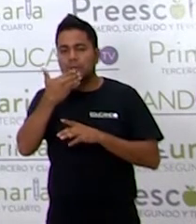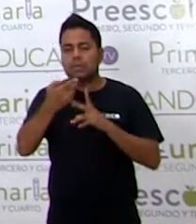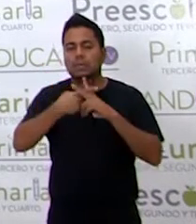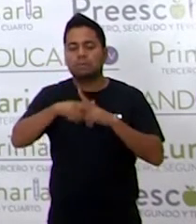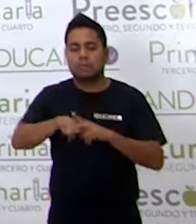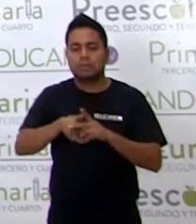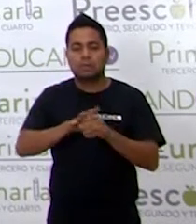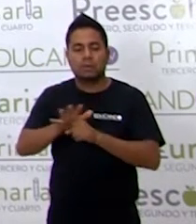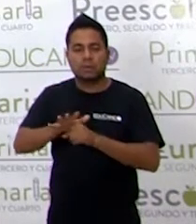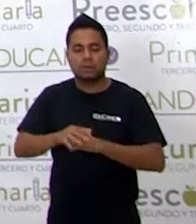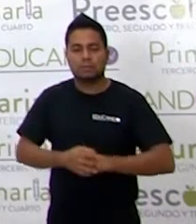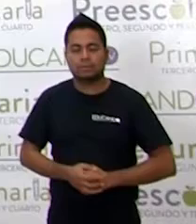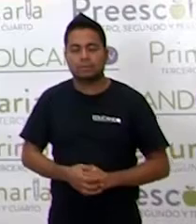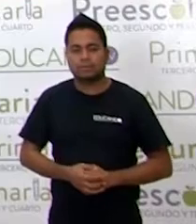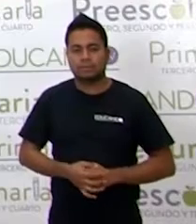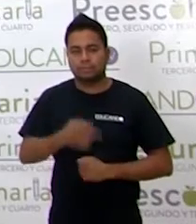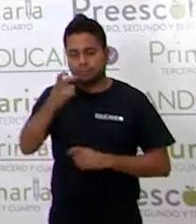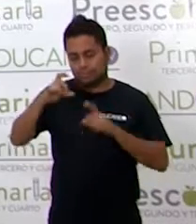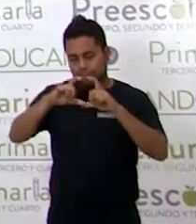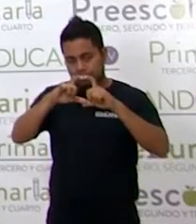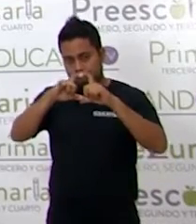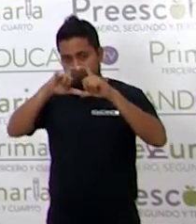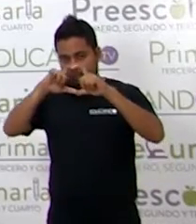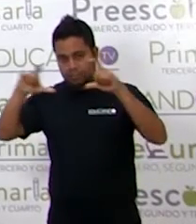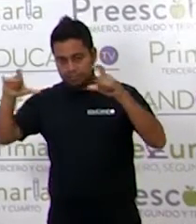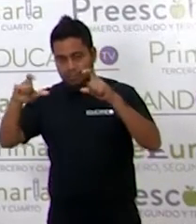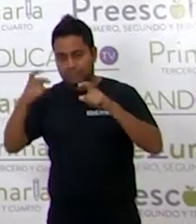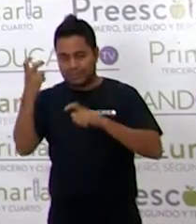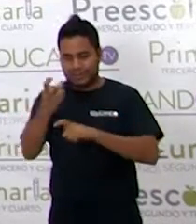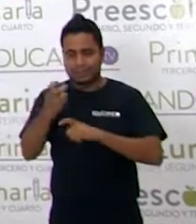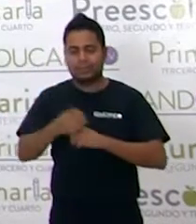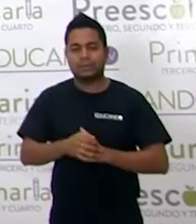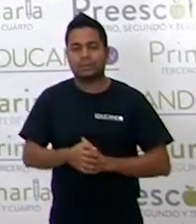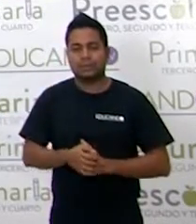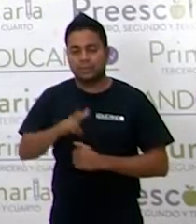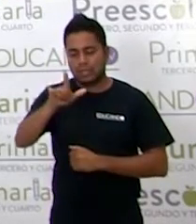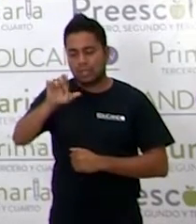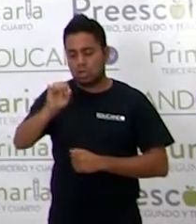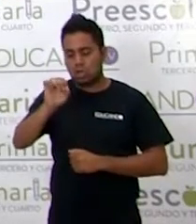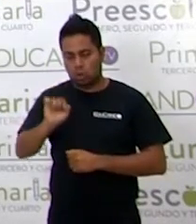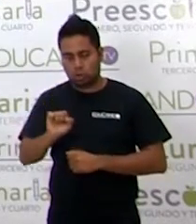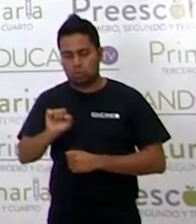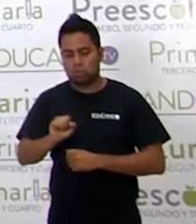Muy bien La tarjeta es Los